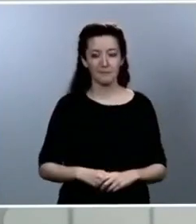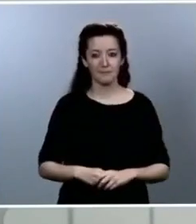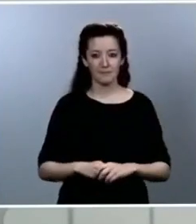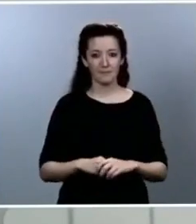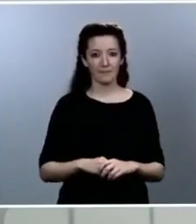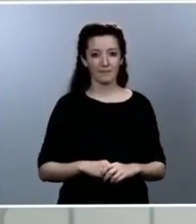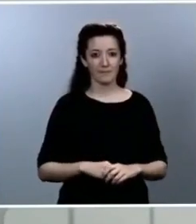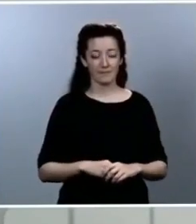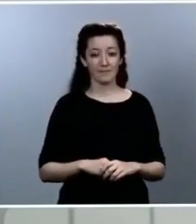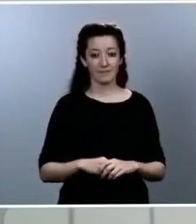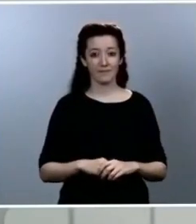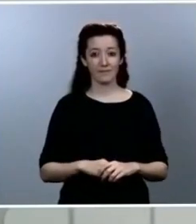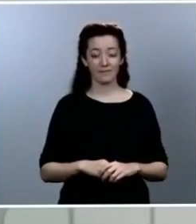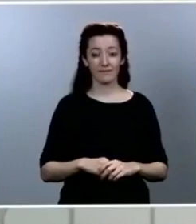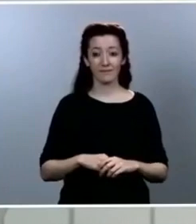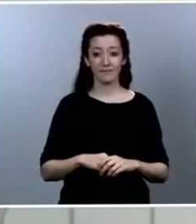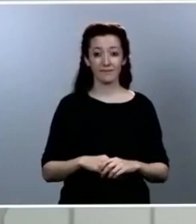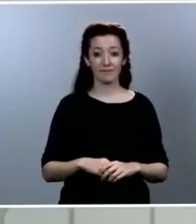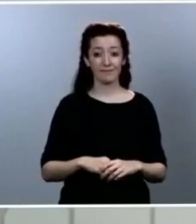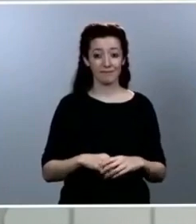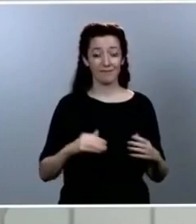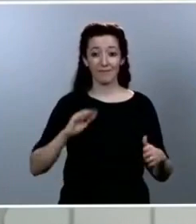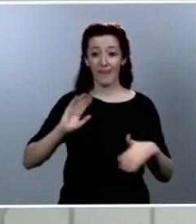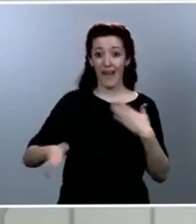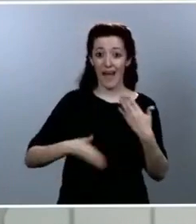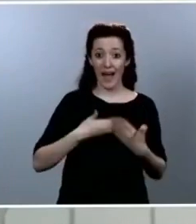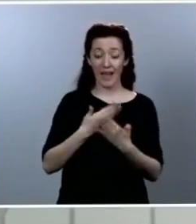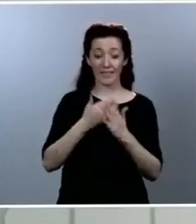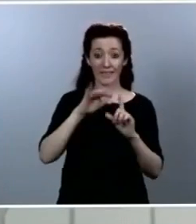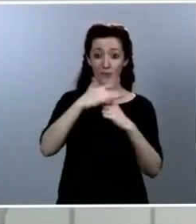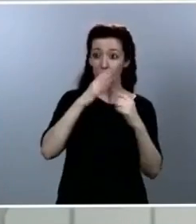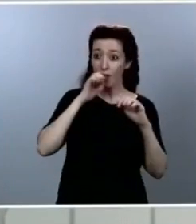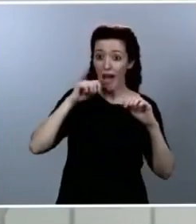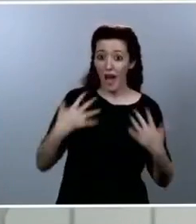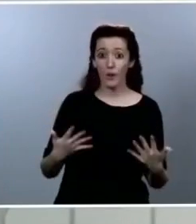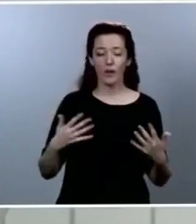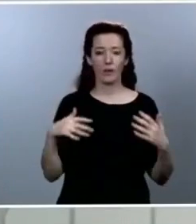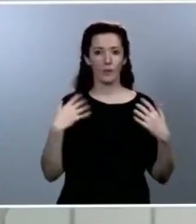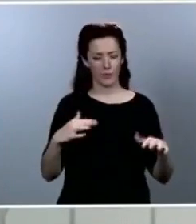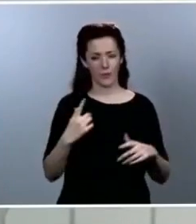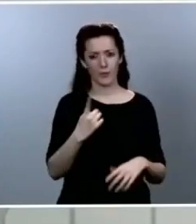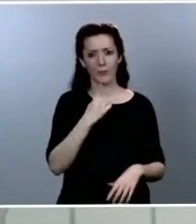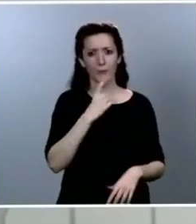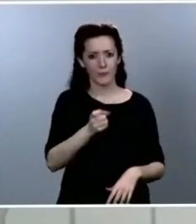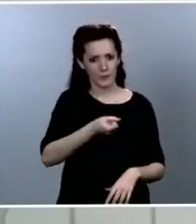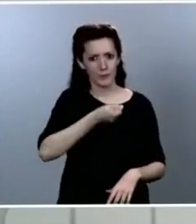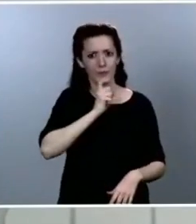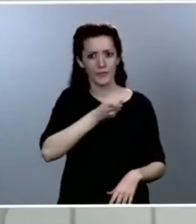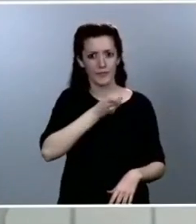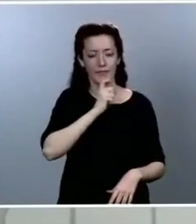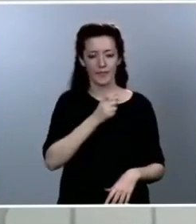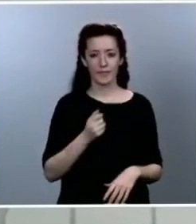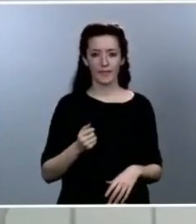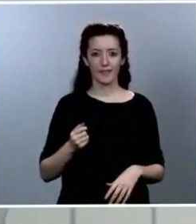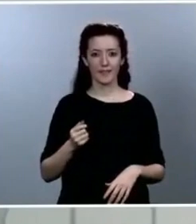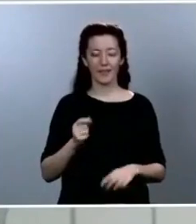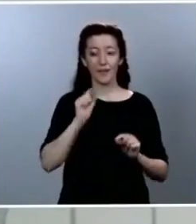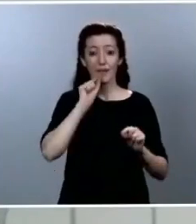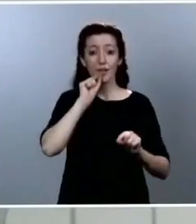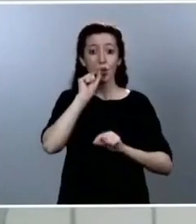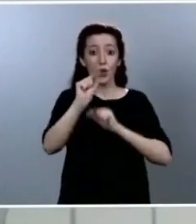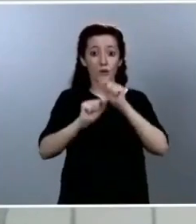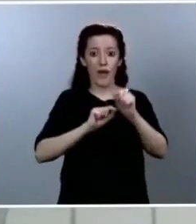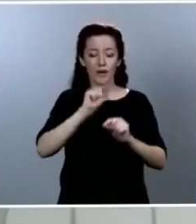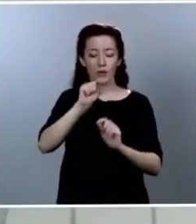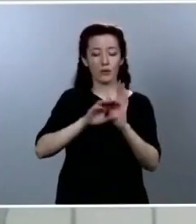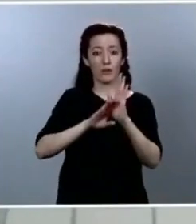la máxima prudencia. Nos ha costado demasiado sacrificio llegar hasta aquí. Nos ha costado demasiado doblegar la curva de contagios y la curva fatal de